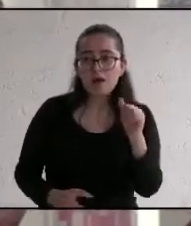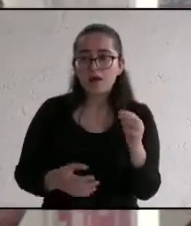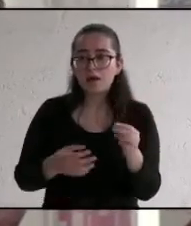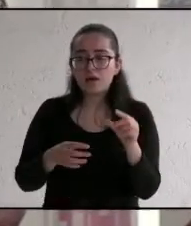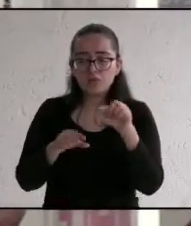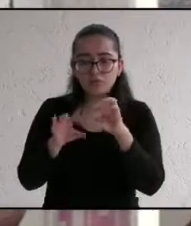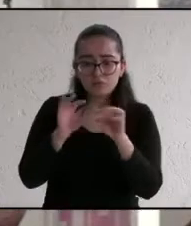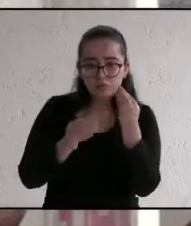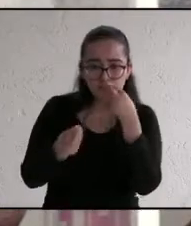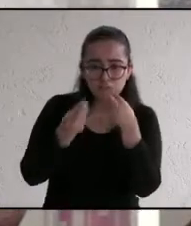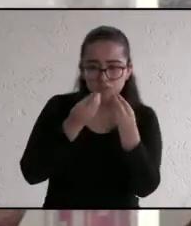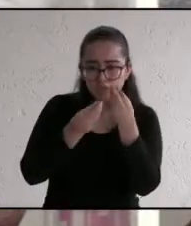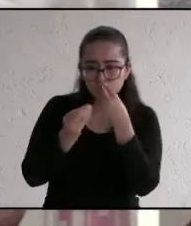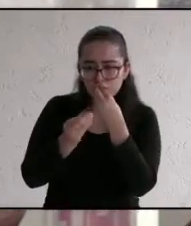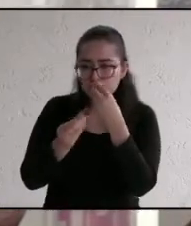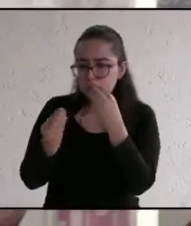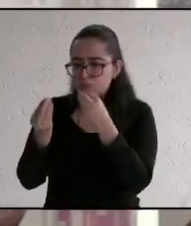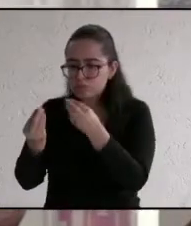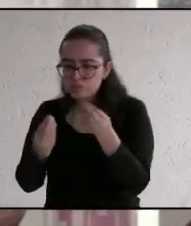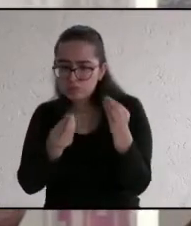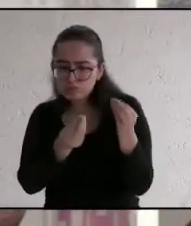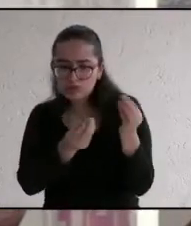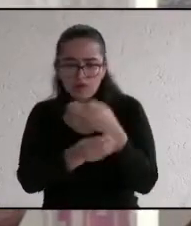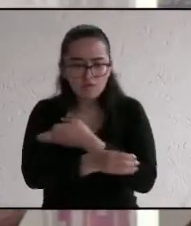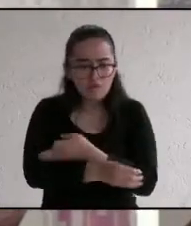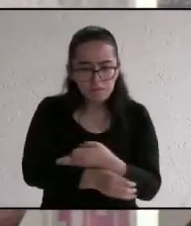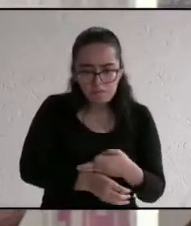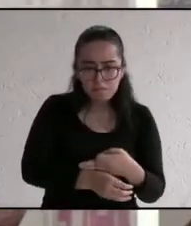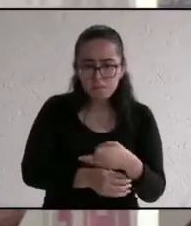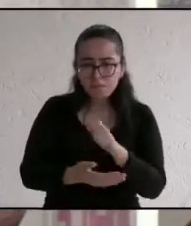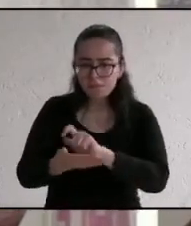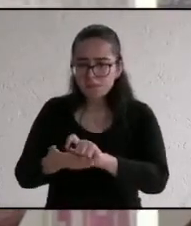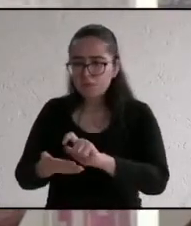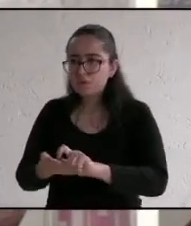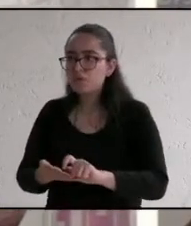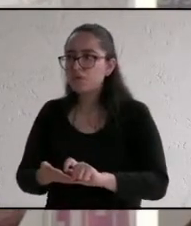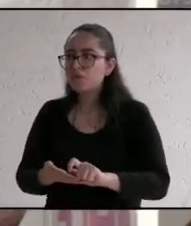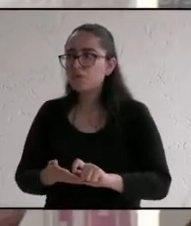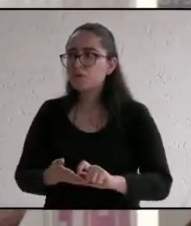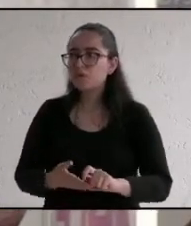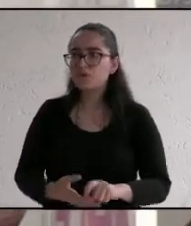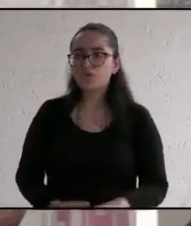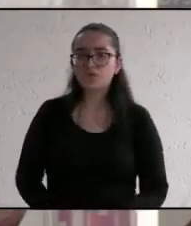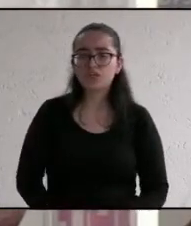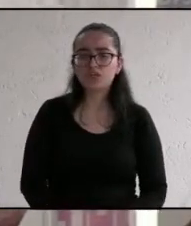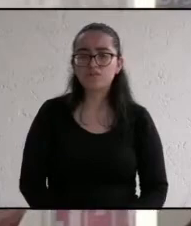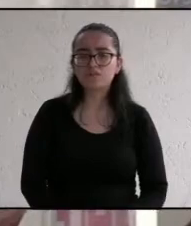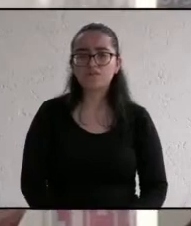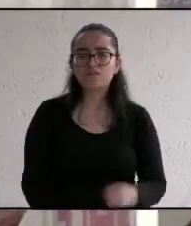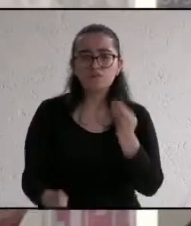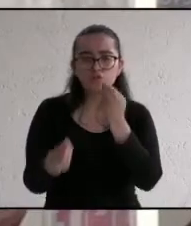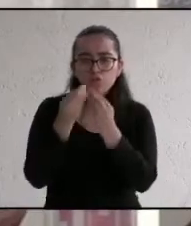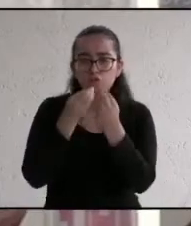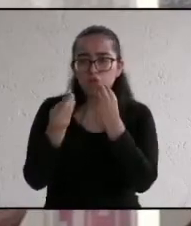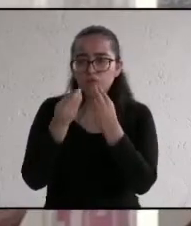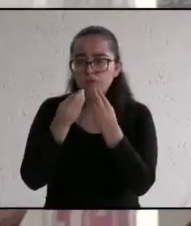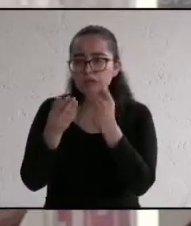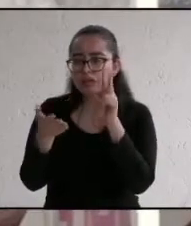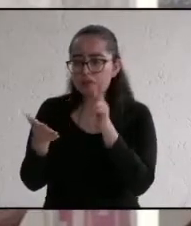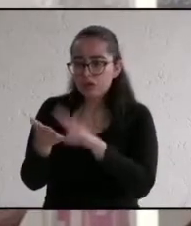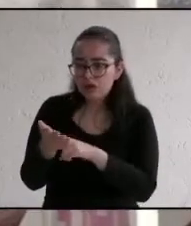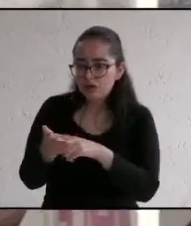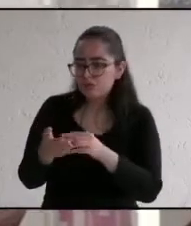familias de nuestro municipio viven de eso. Aquí está tortilla de maíz adicionada con malanga que le da un valor